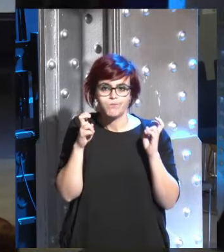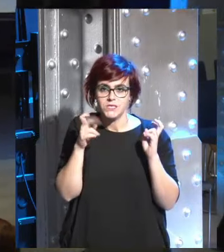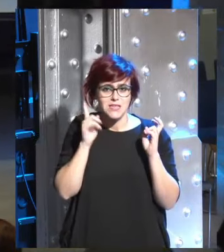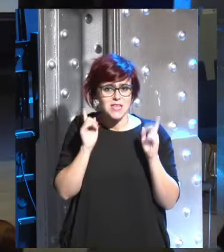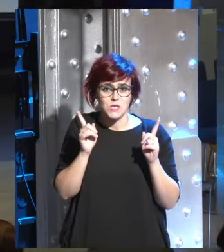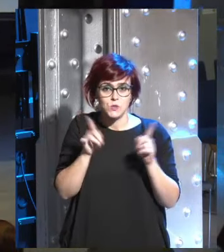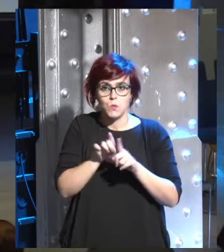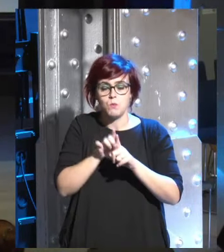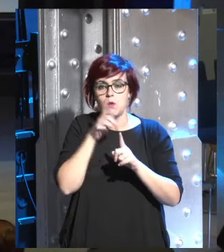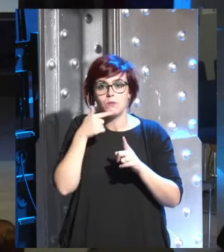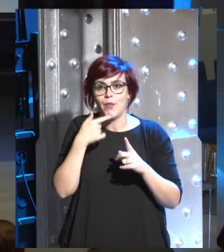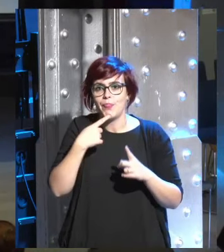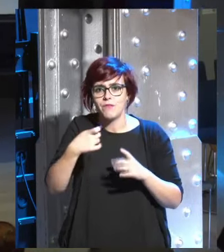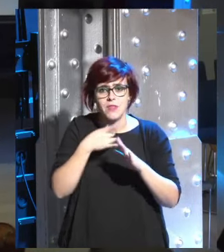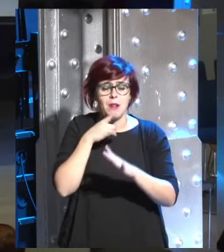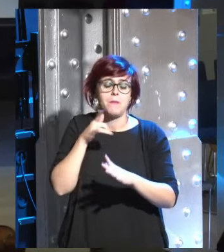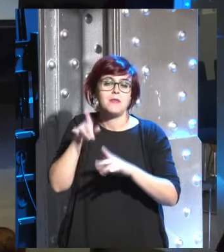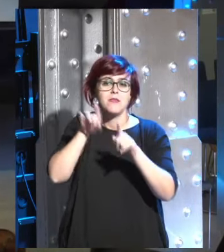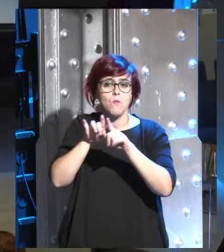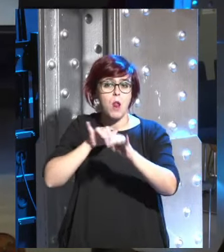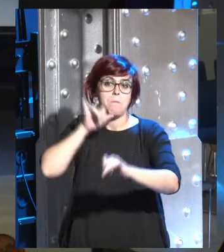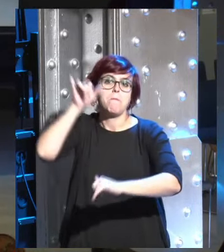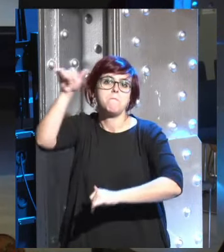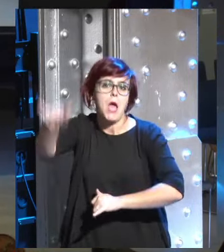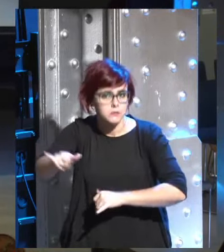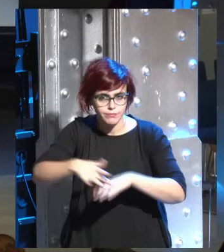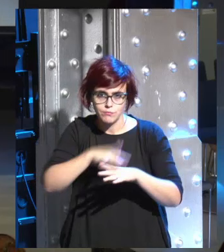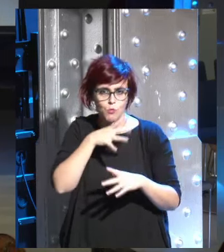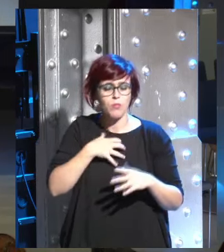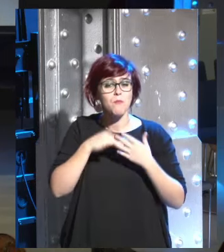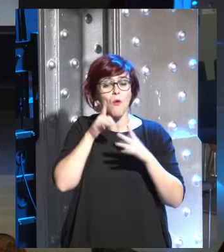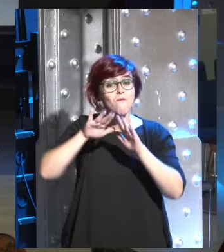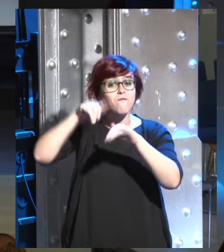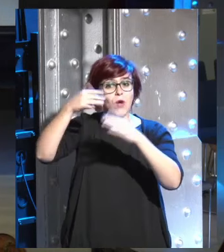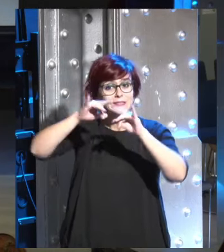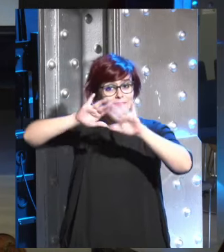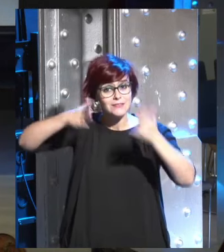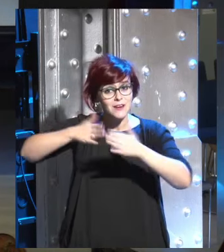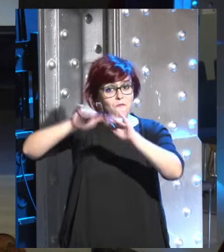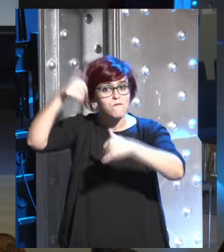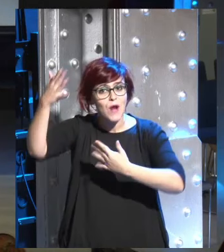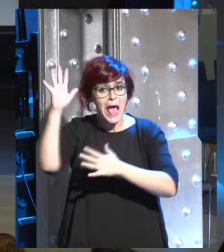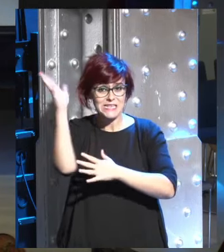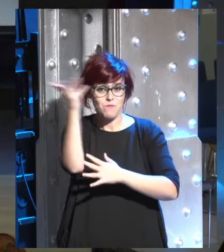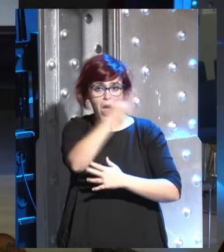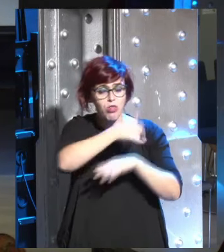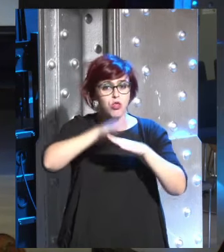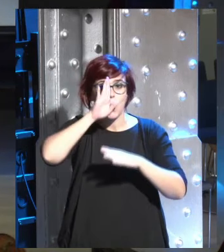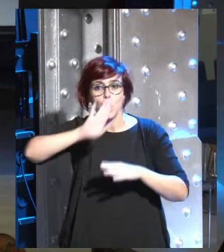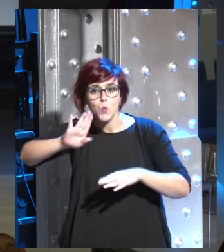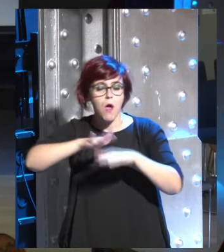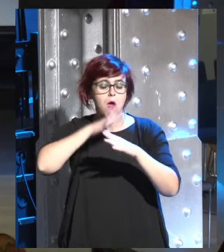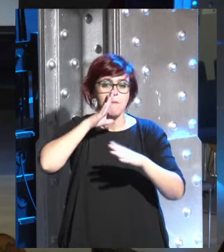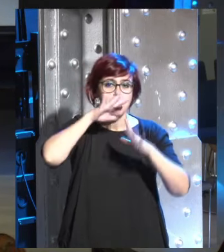extremadamente difícil mantener la vida orgánica más allá en el espacio exterior en la luna